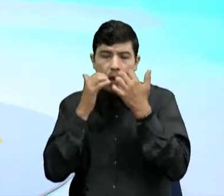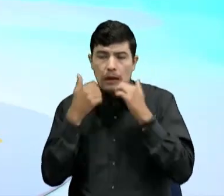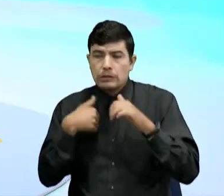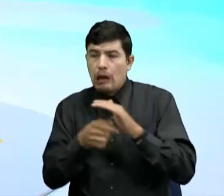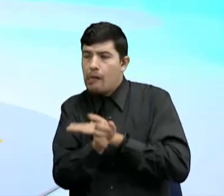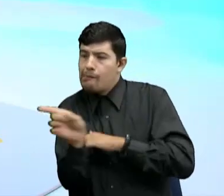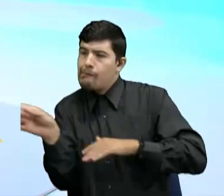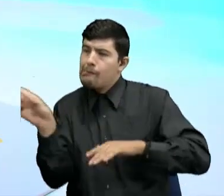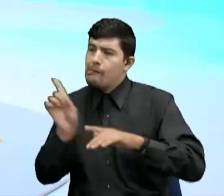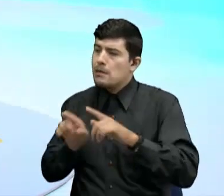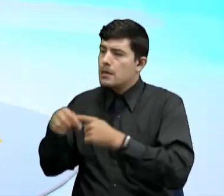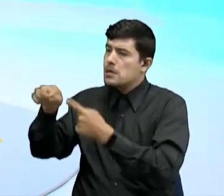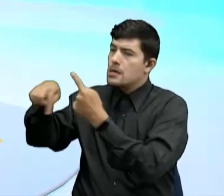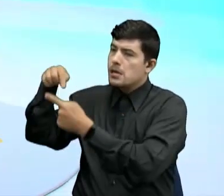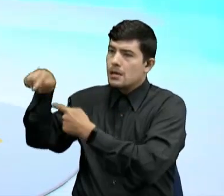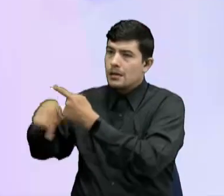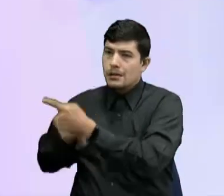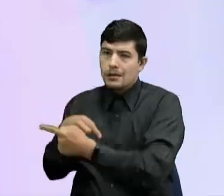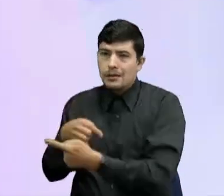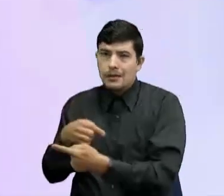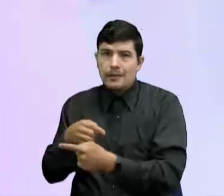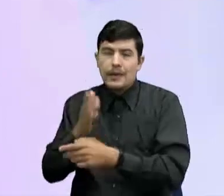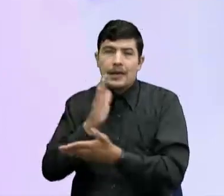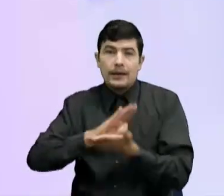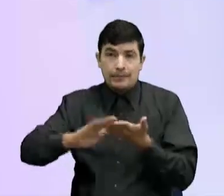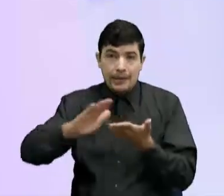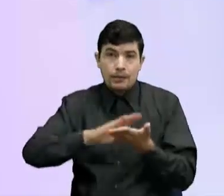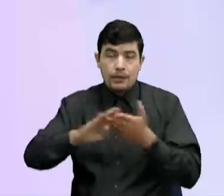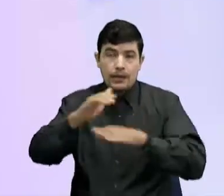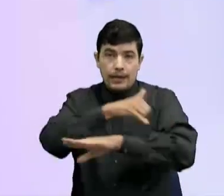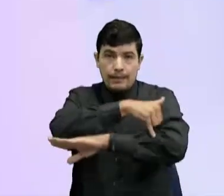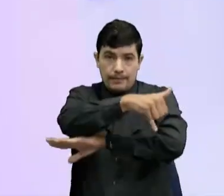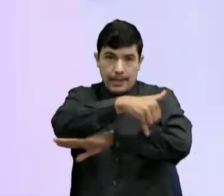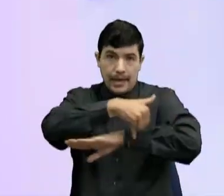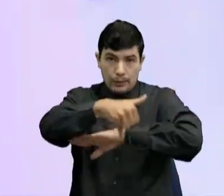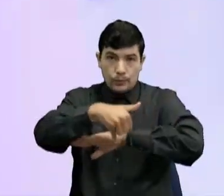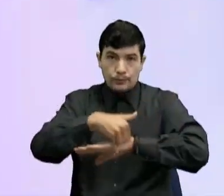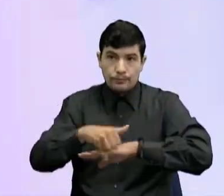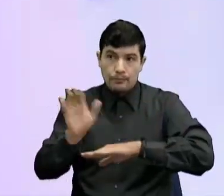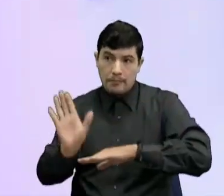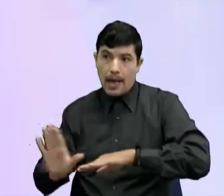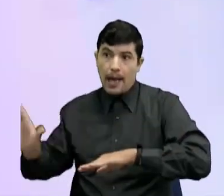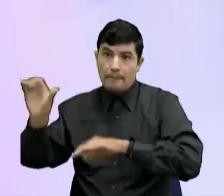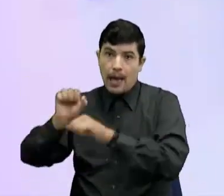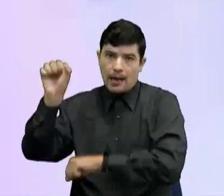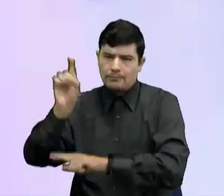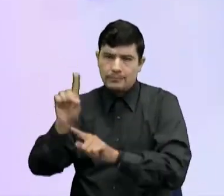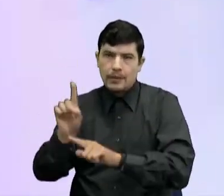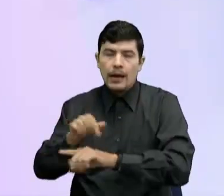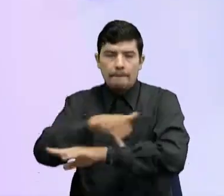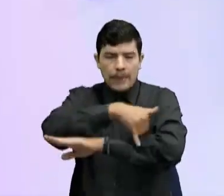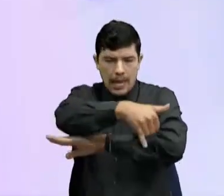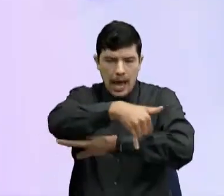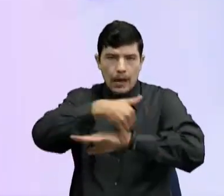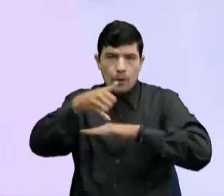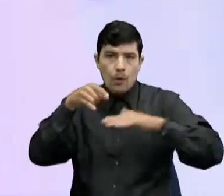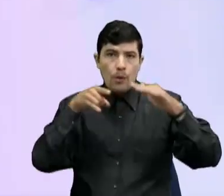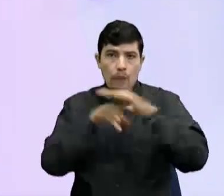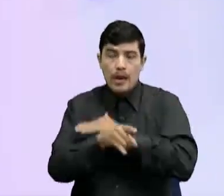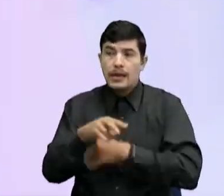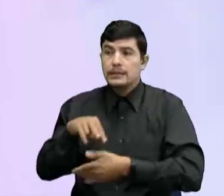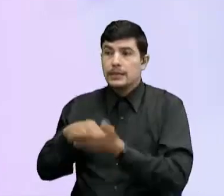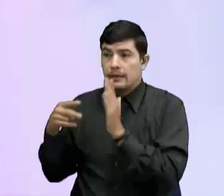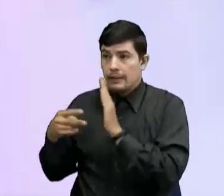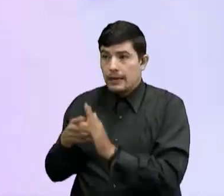lado Pues se puede que Perdón Plano Puede que se Pues se incremente Más el riesgo